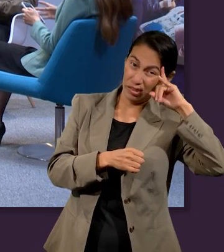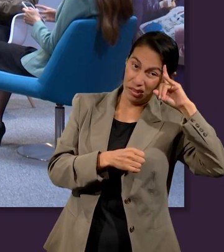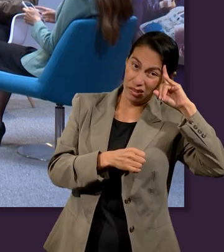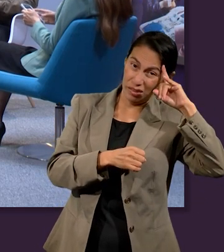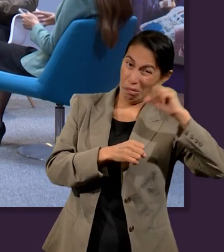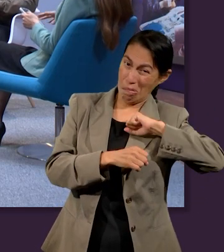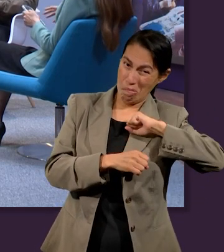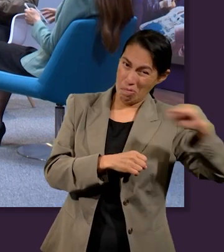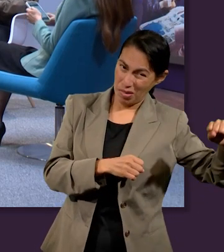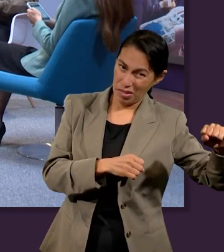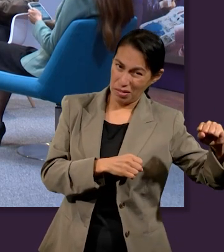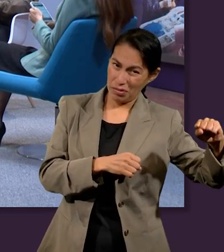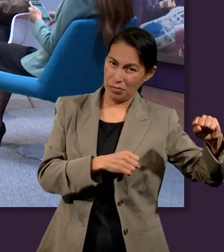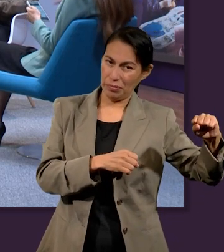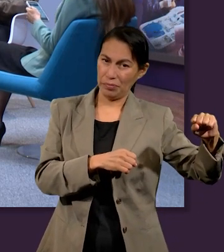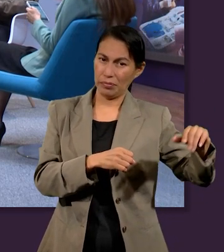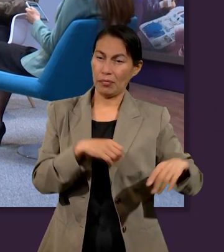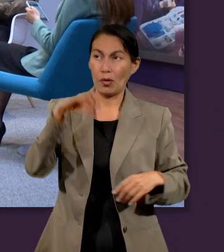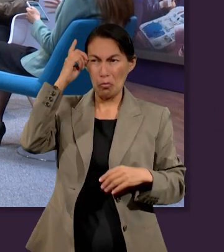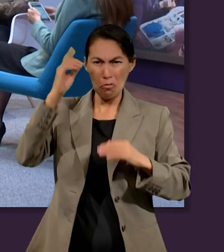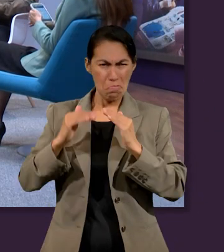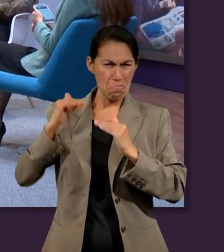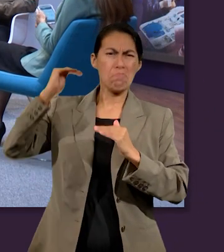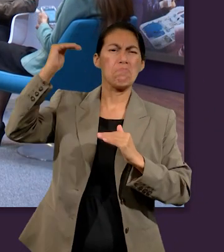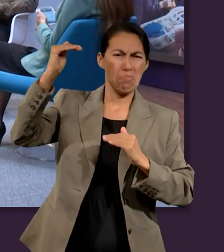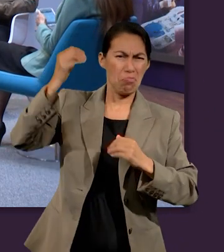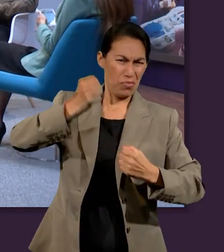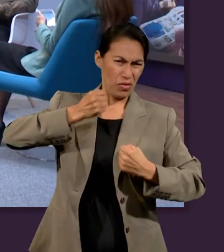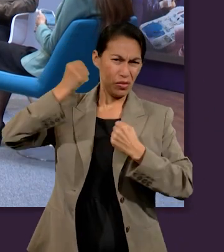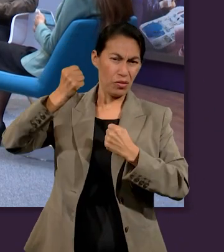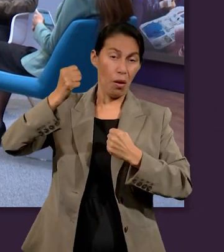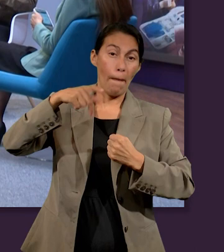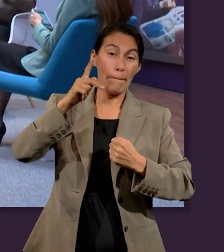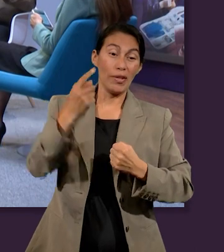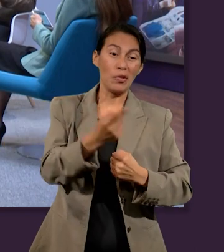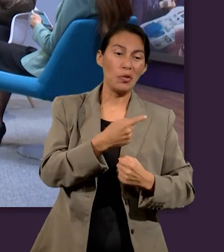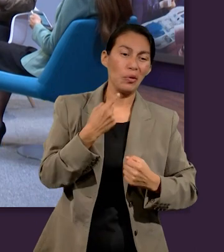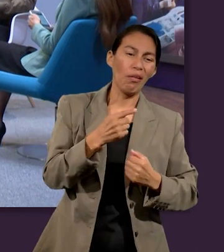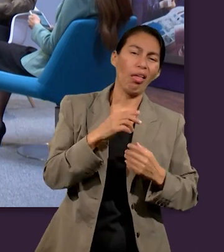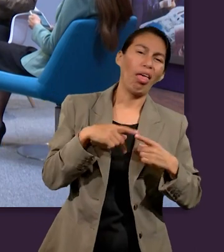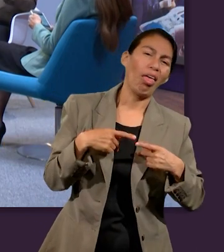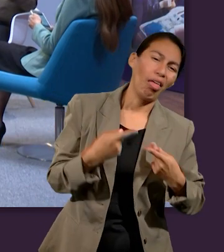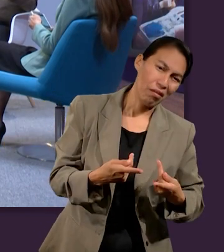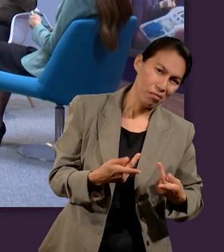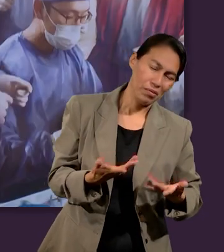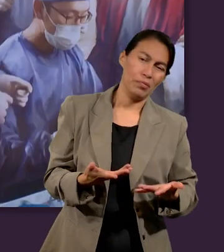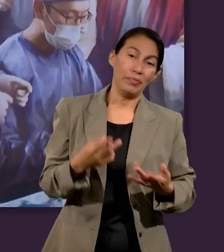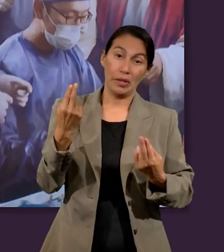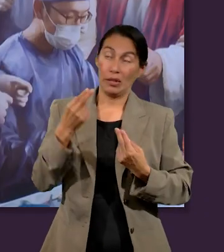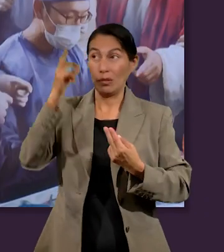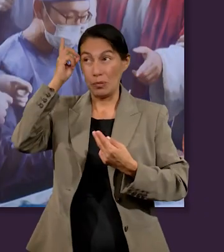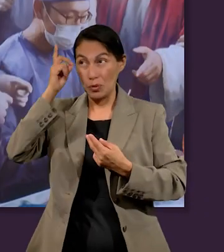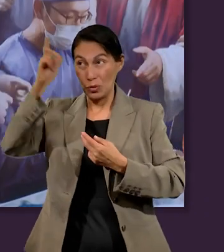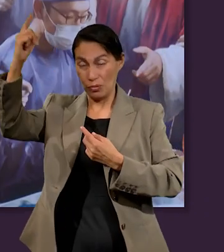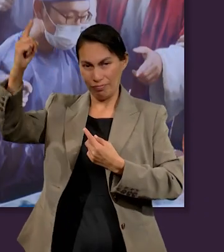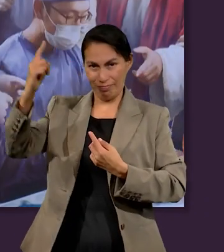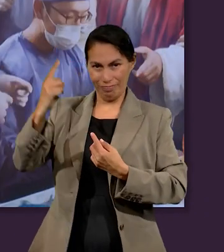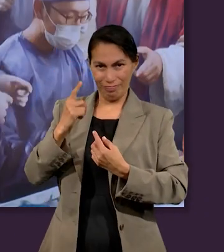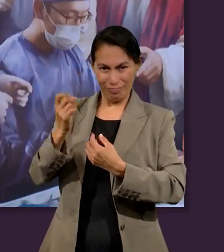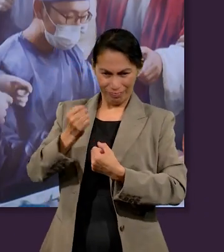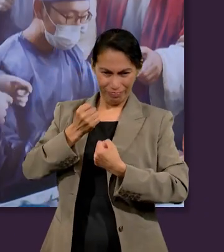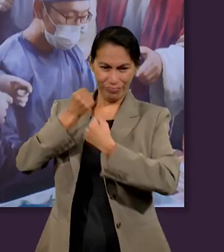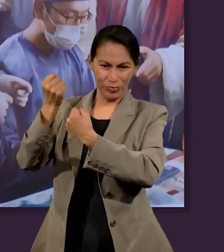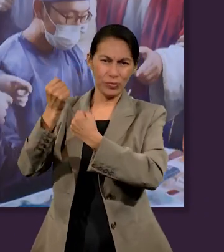ejército, es contra huestes espirituales de maldad. Como dijo Jesús, por medio de la oración, del